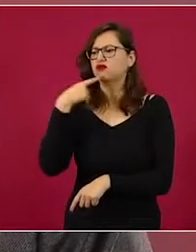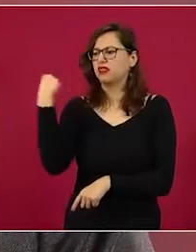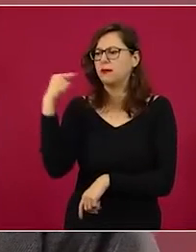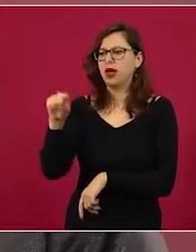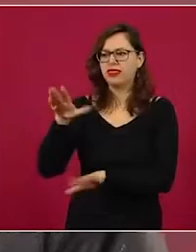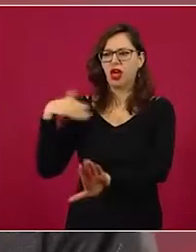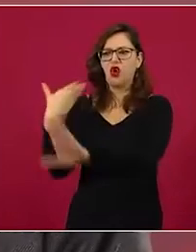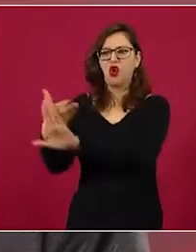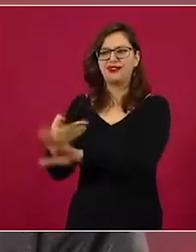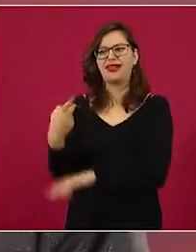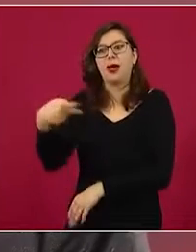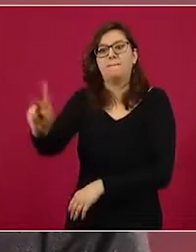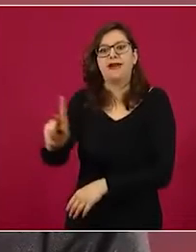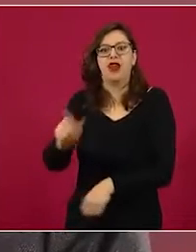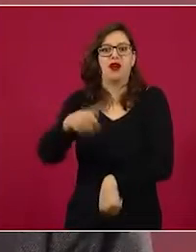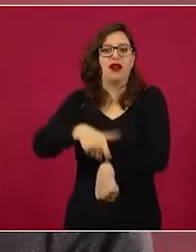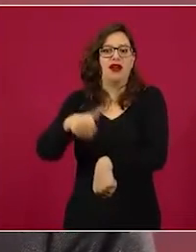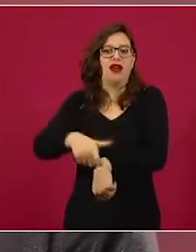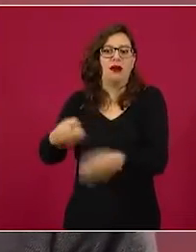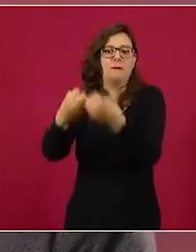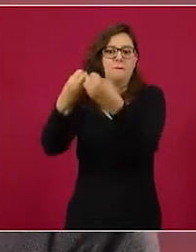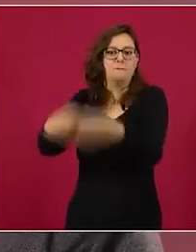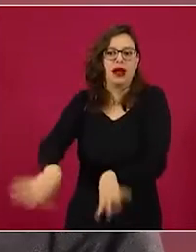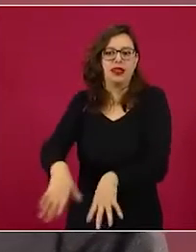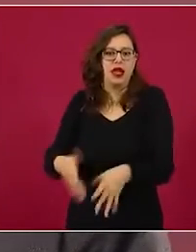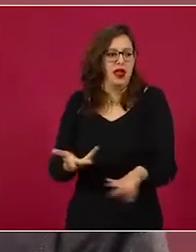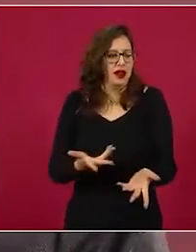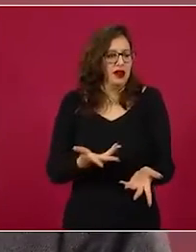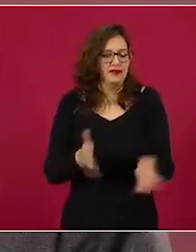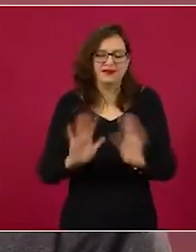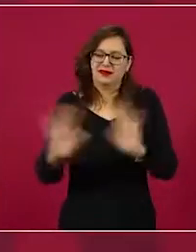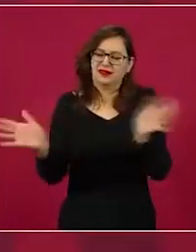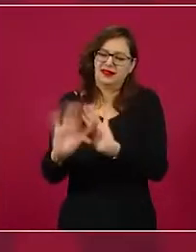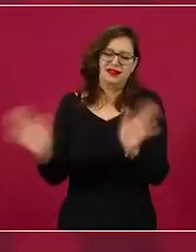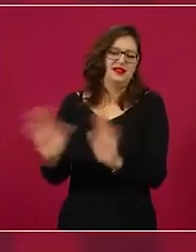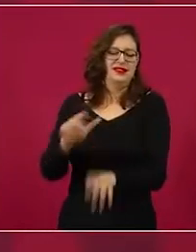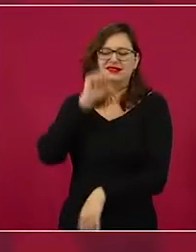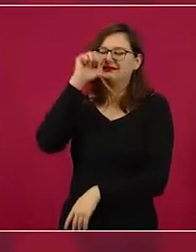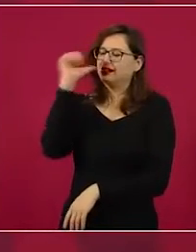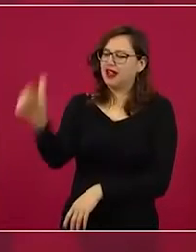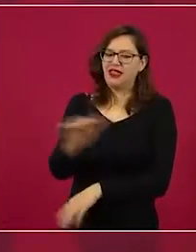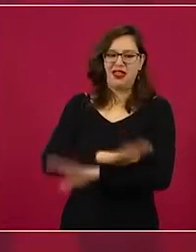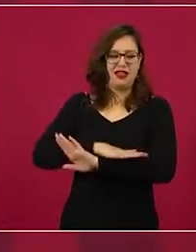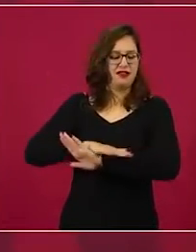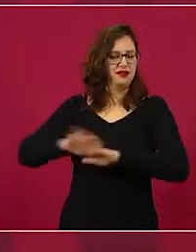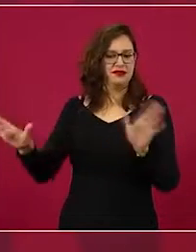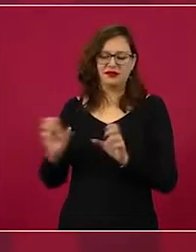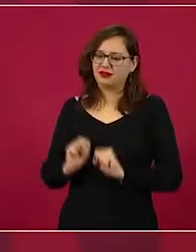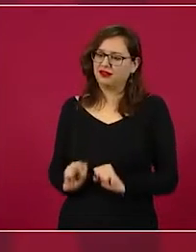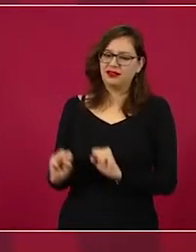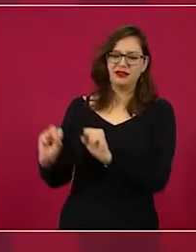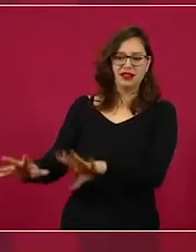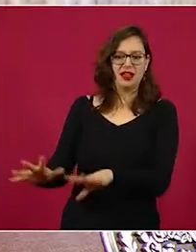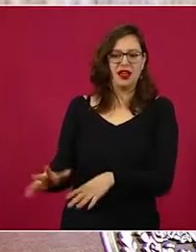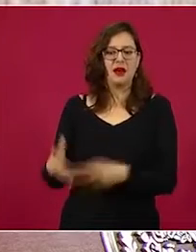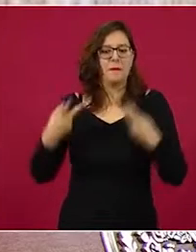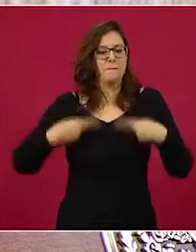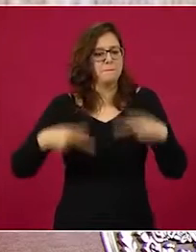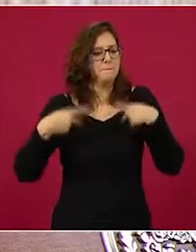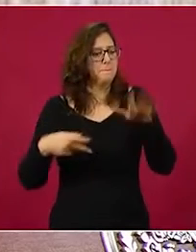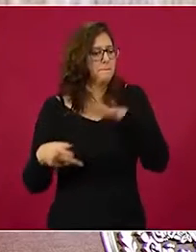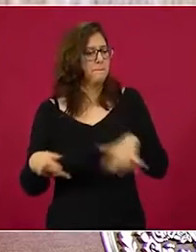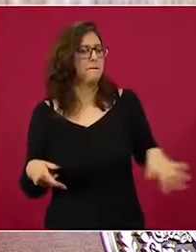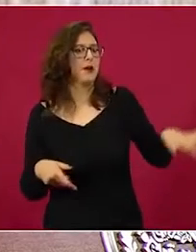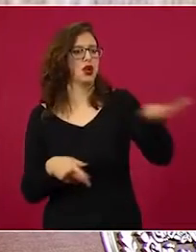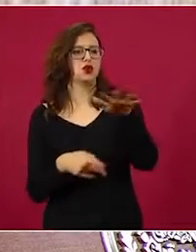Nada, hay que tenerle confianza al pueblo, el pueblo es